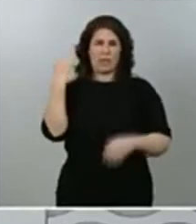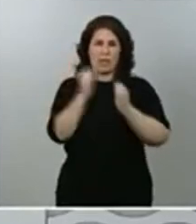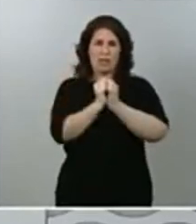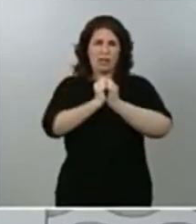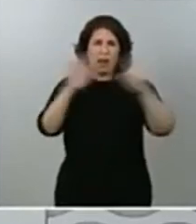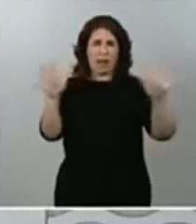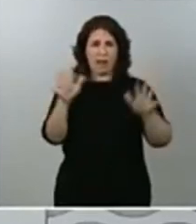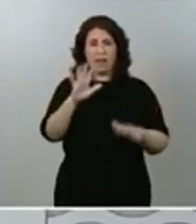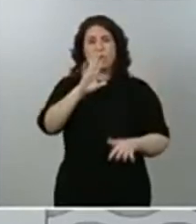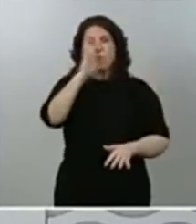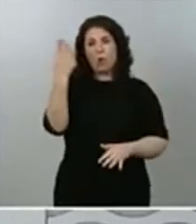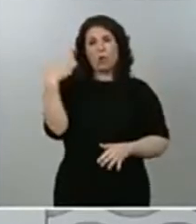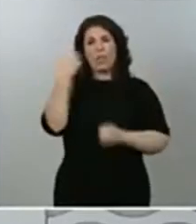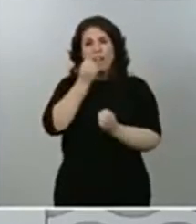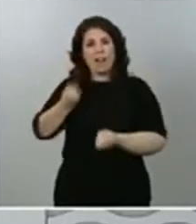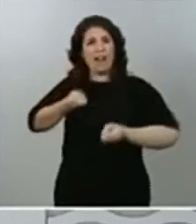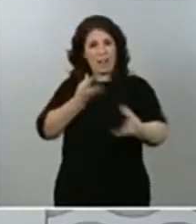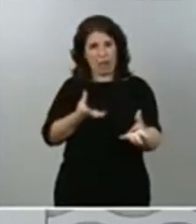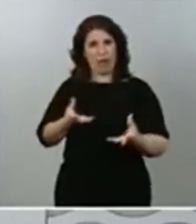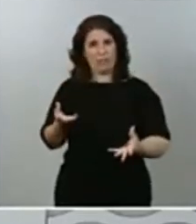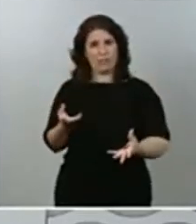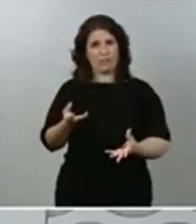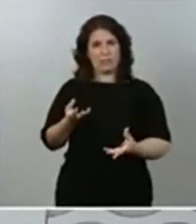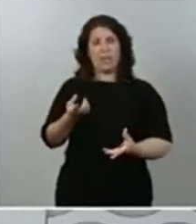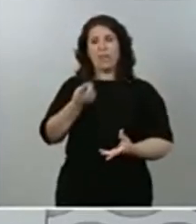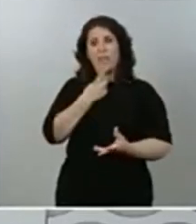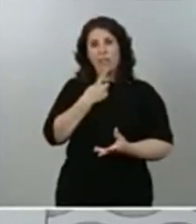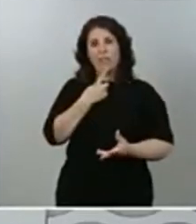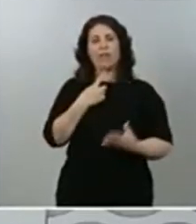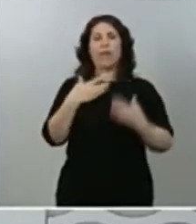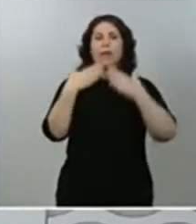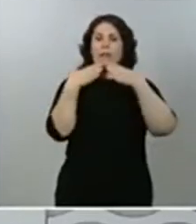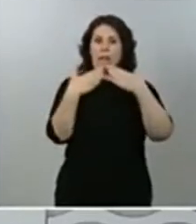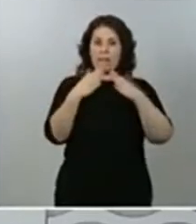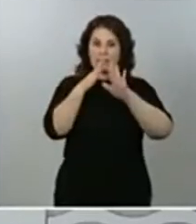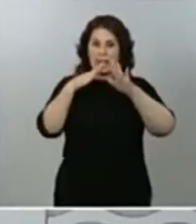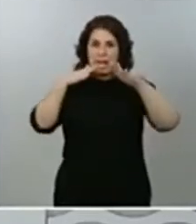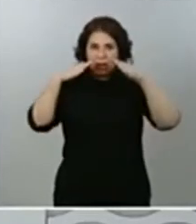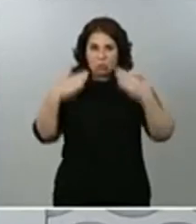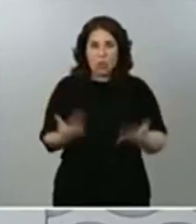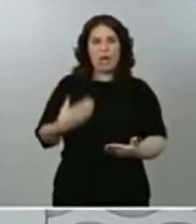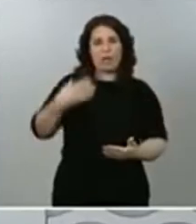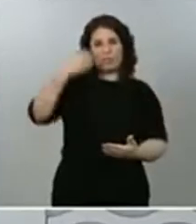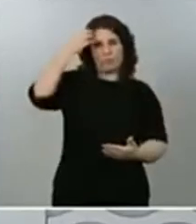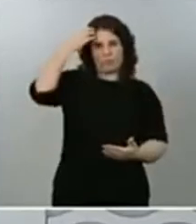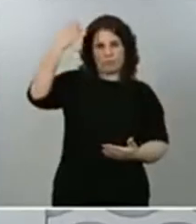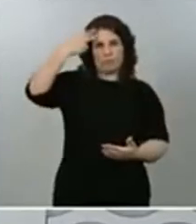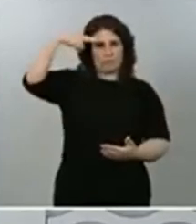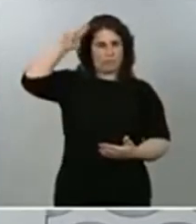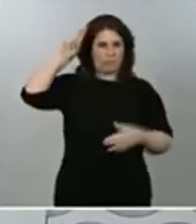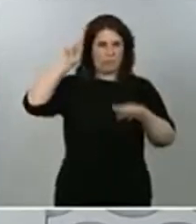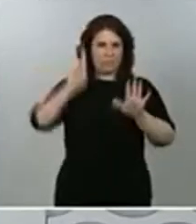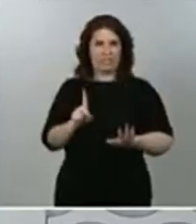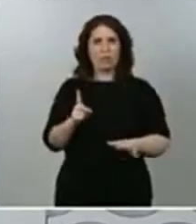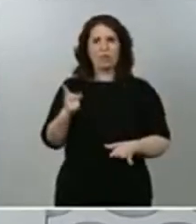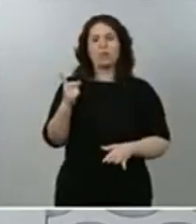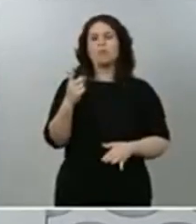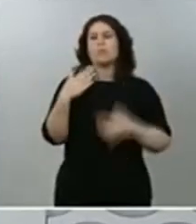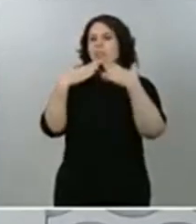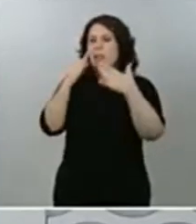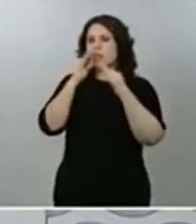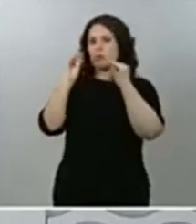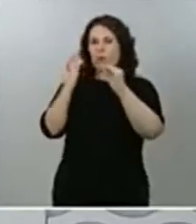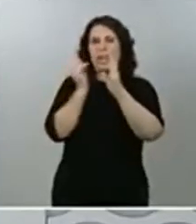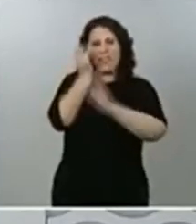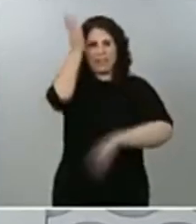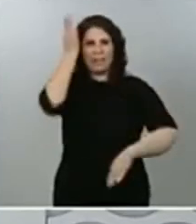formuló, donde agradeció al actual jefe de Estado que hubiera puesto en marcha iniciativas y mecanismos que